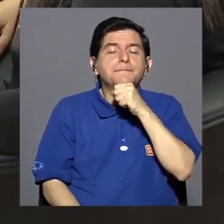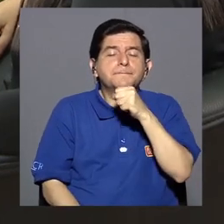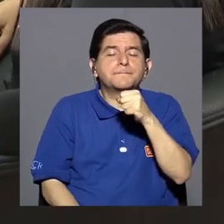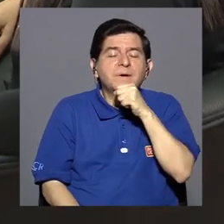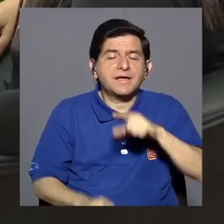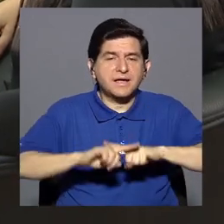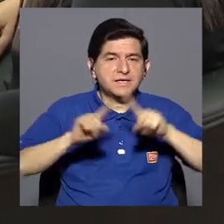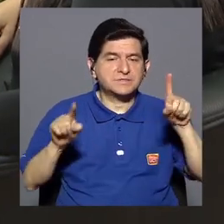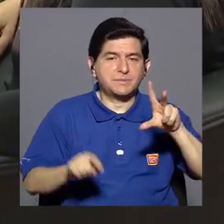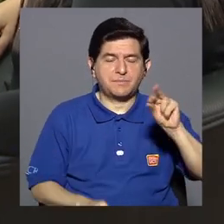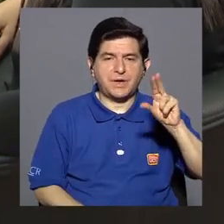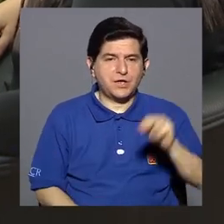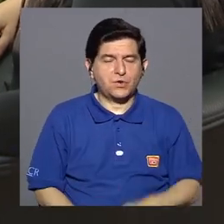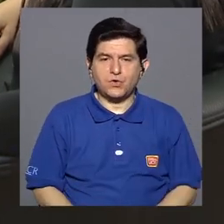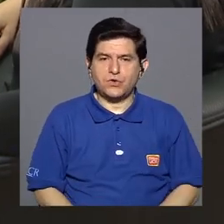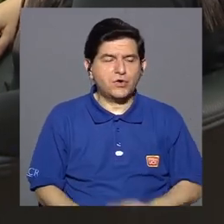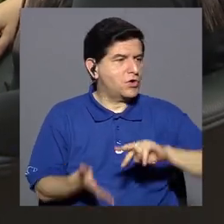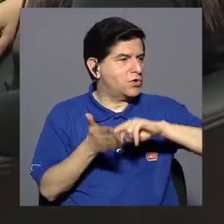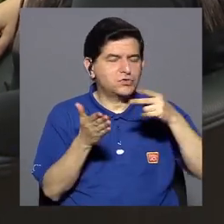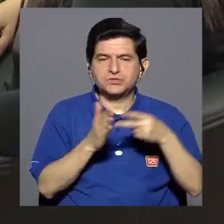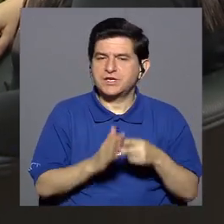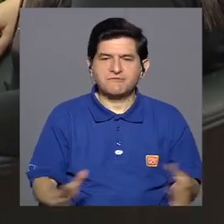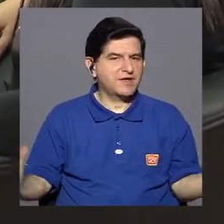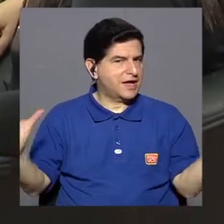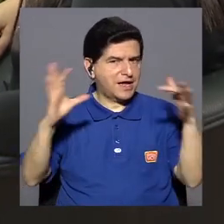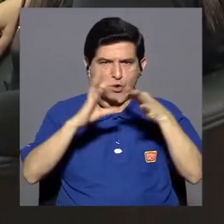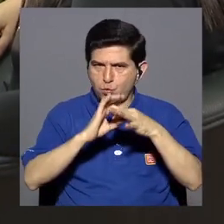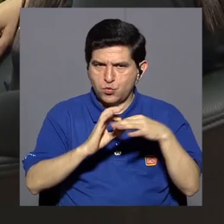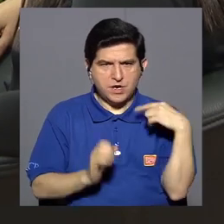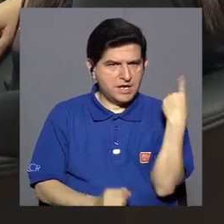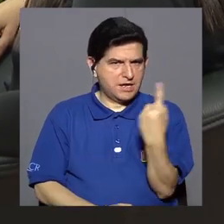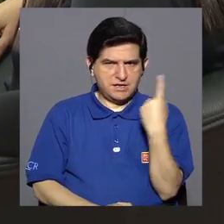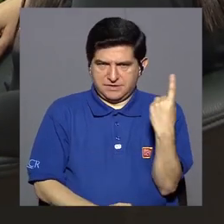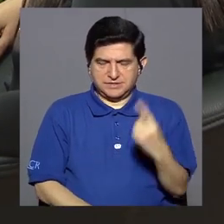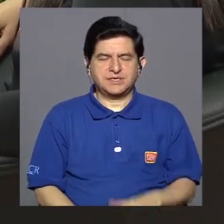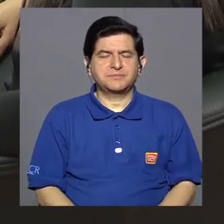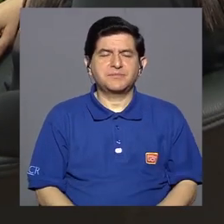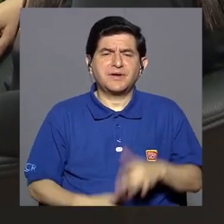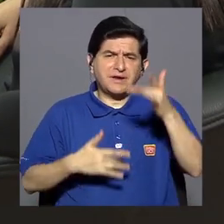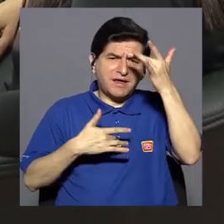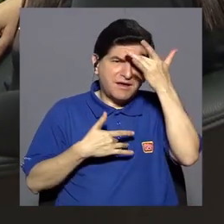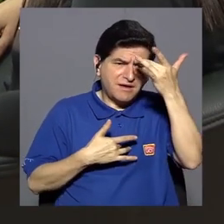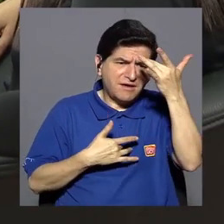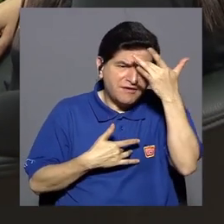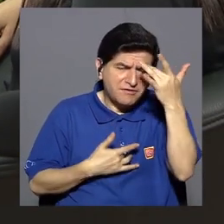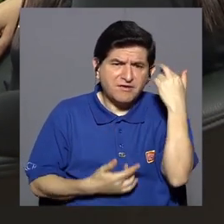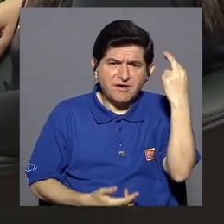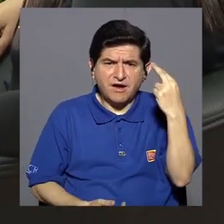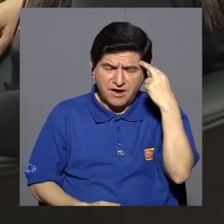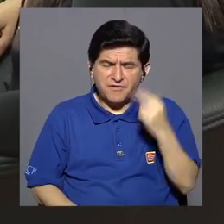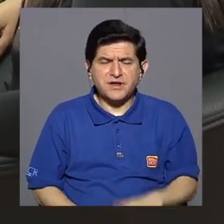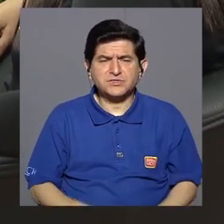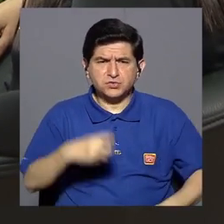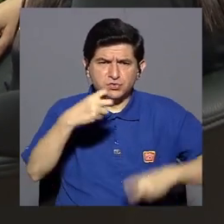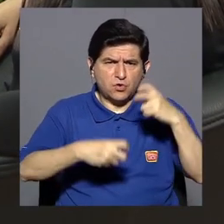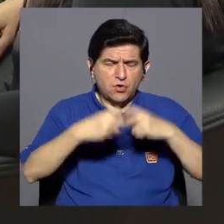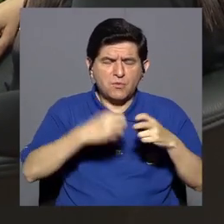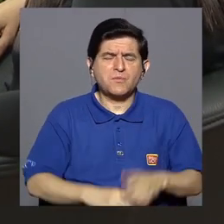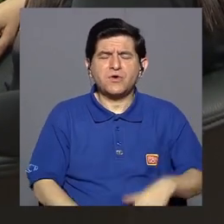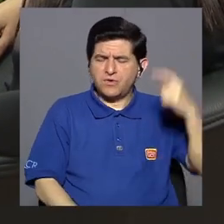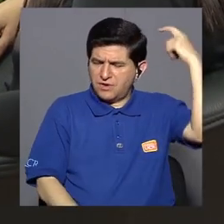la vejez, pero no es sine qua non de vejez. Hay enfermedad por eventos